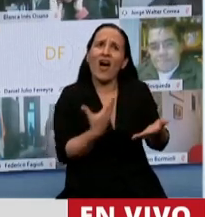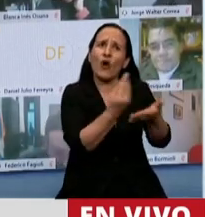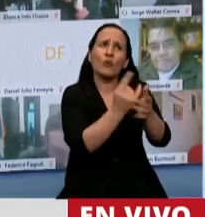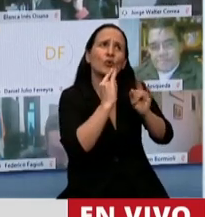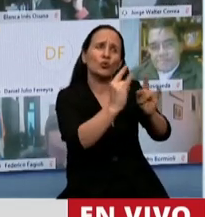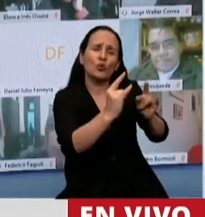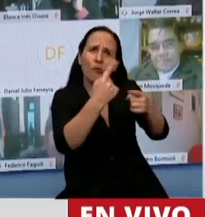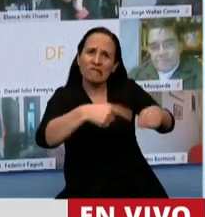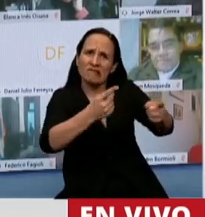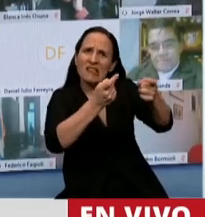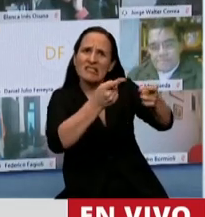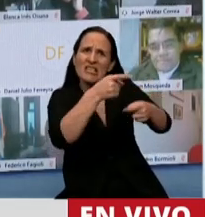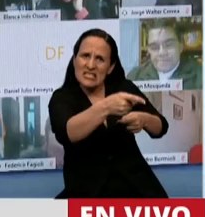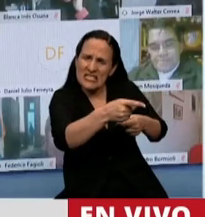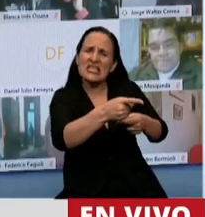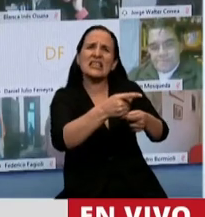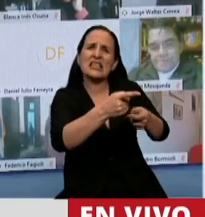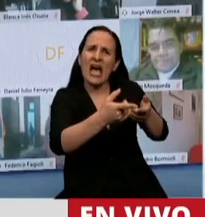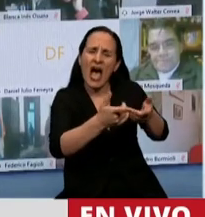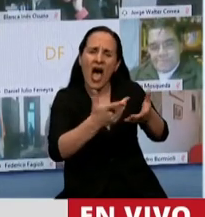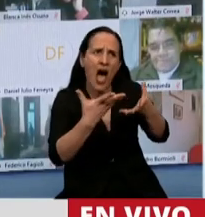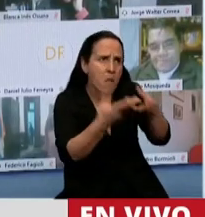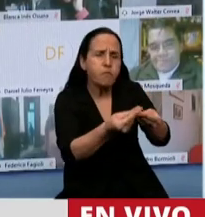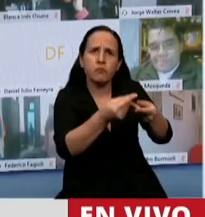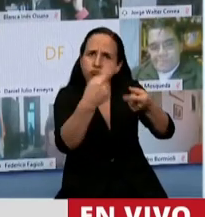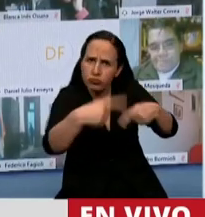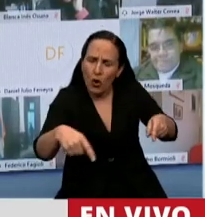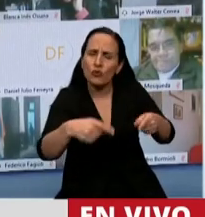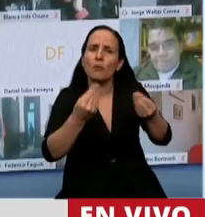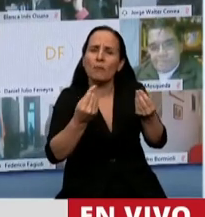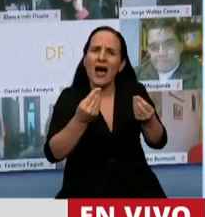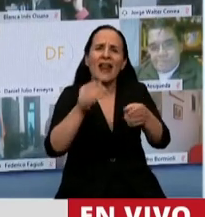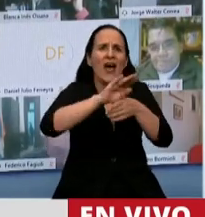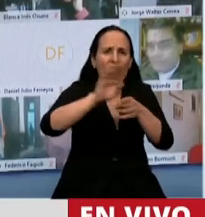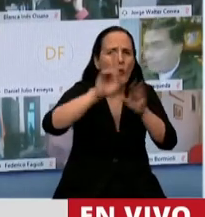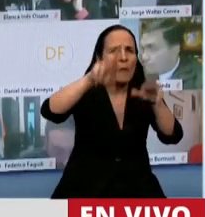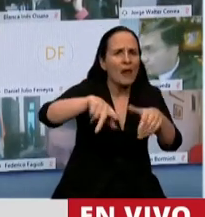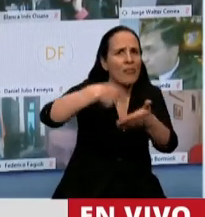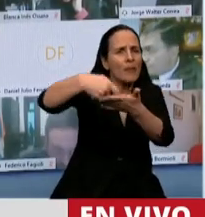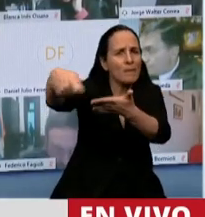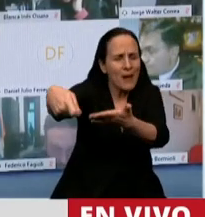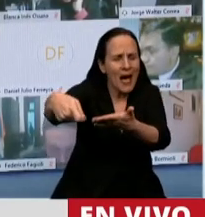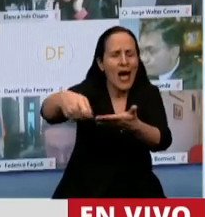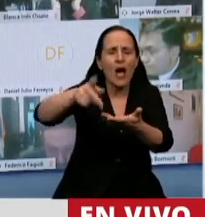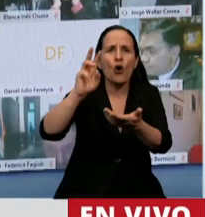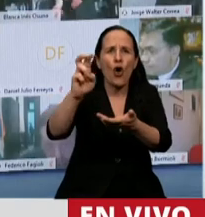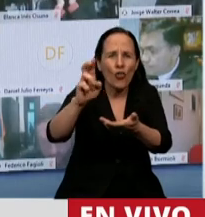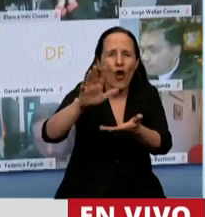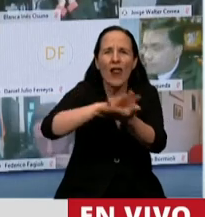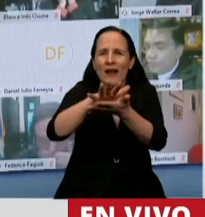y el respaldo político que fuera a menester para lograr el refinanciamiento de la deuda en dólares